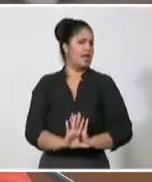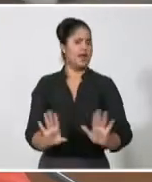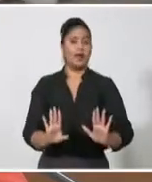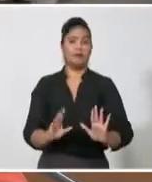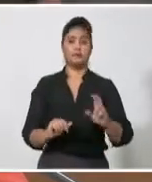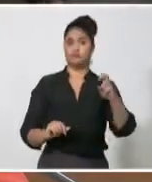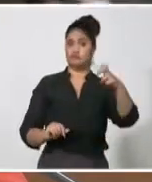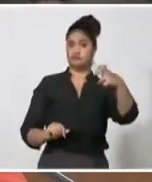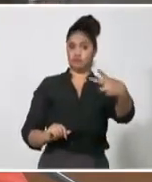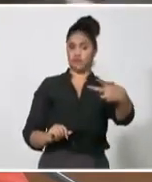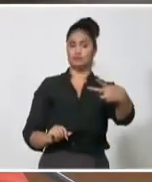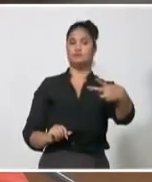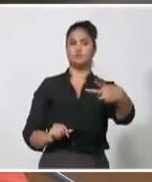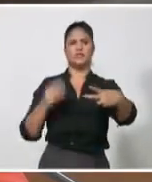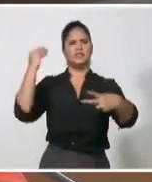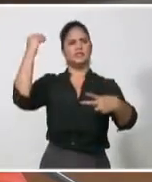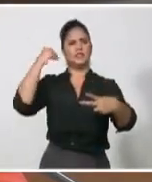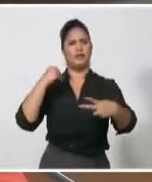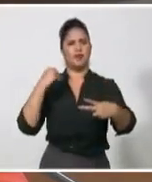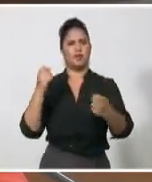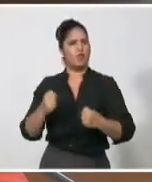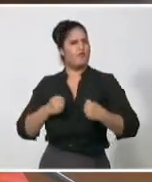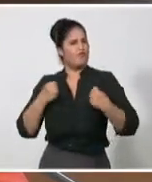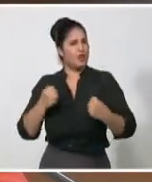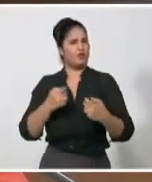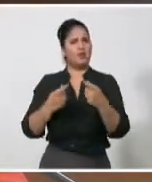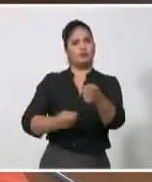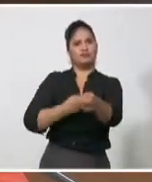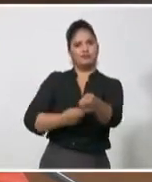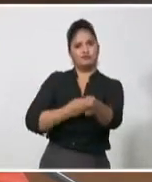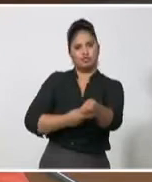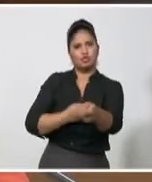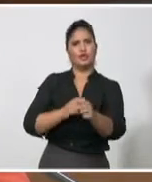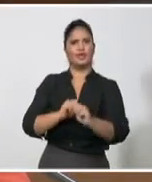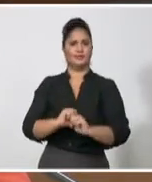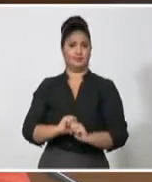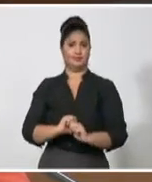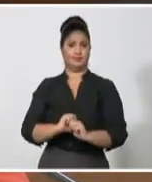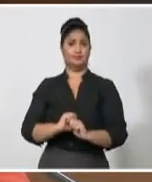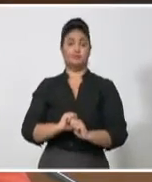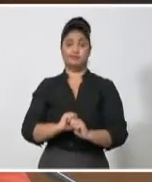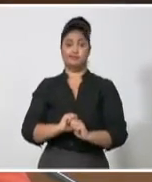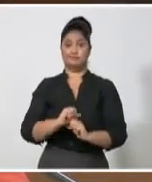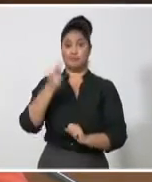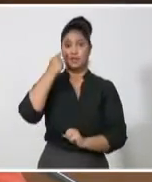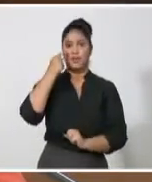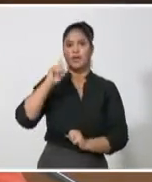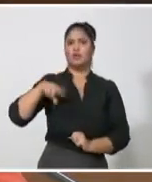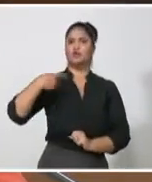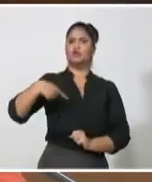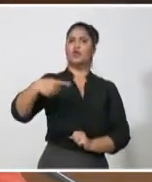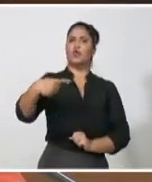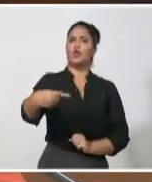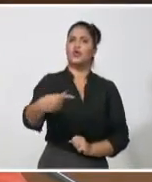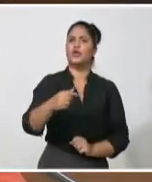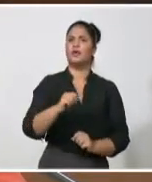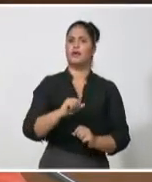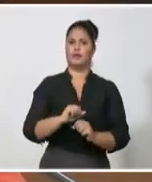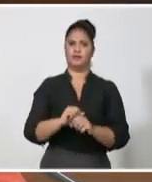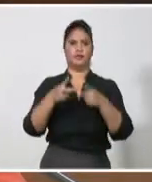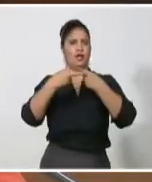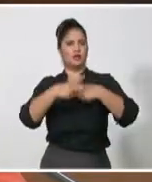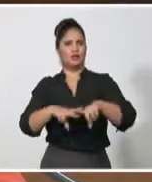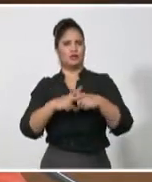altísimo consenso social que se demuestra todos los días. Este país está dando muestras heroicas frente a todas